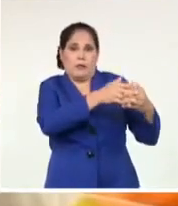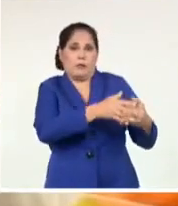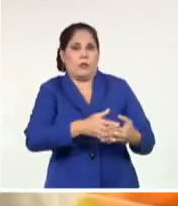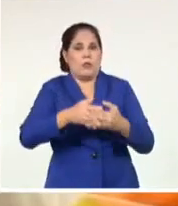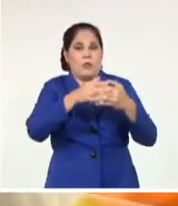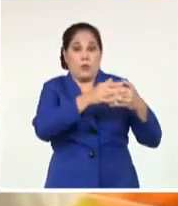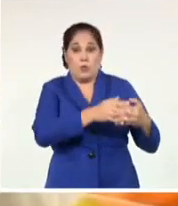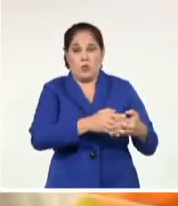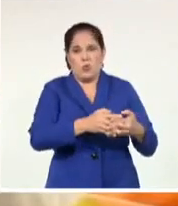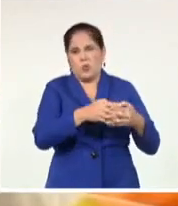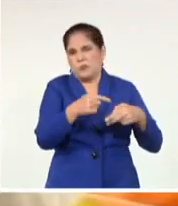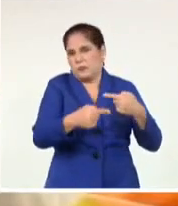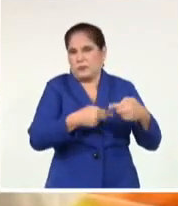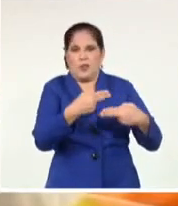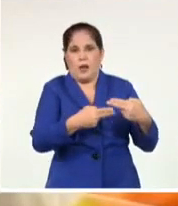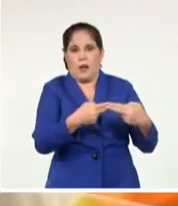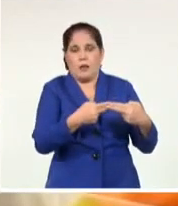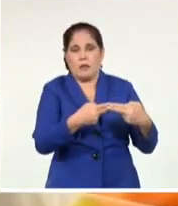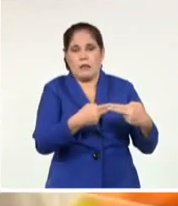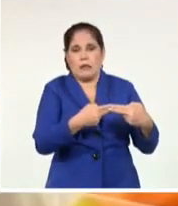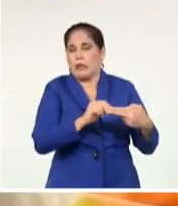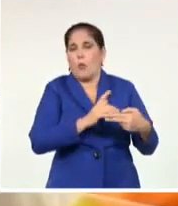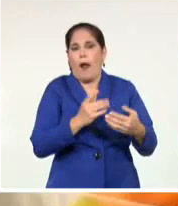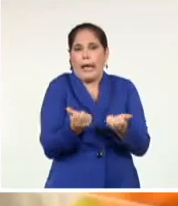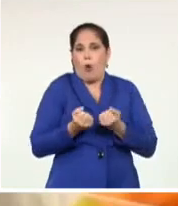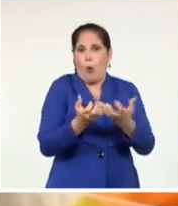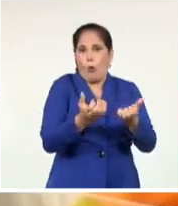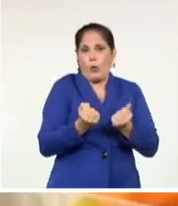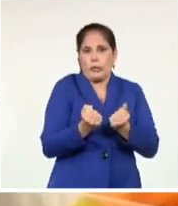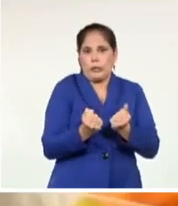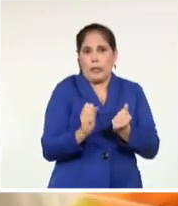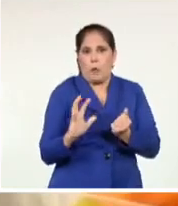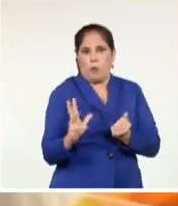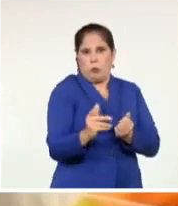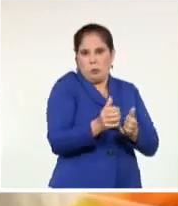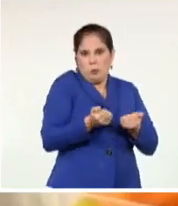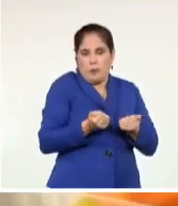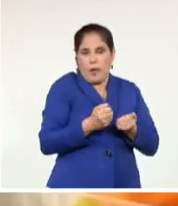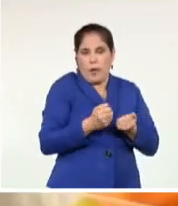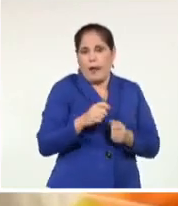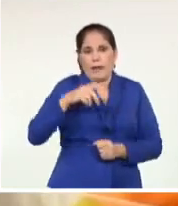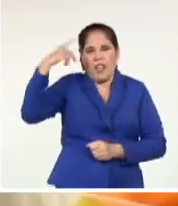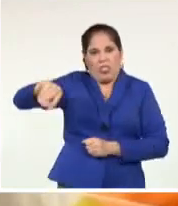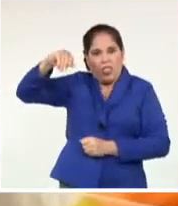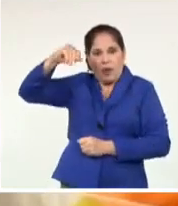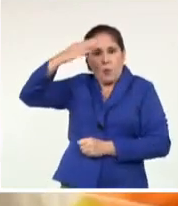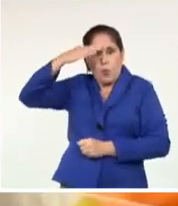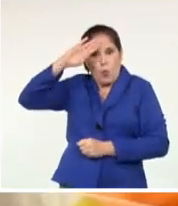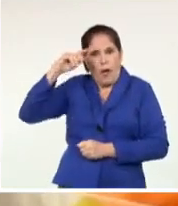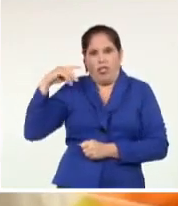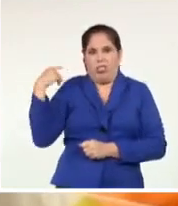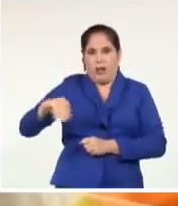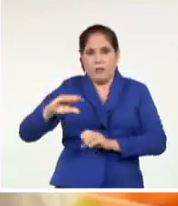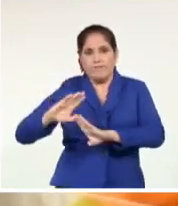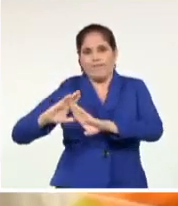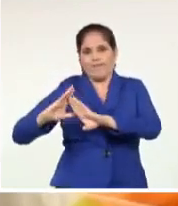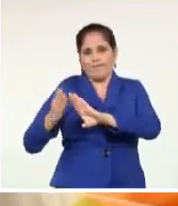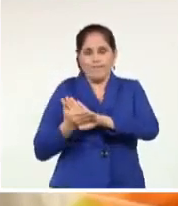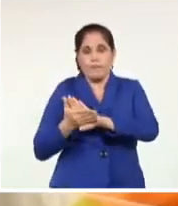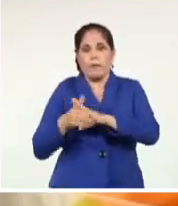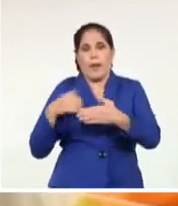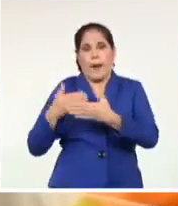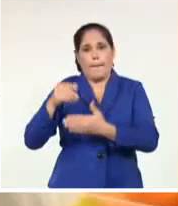el imperialismo en su actitud muy empecinada en querer castigar a Cuba sancionando a estos